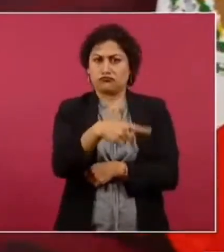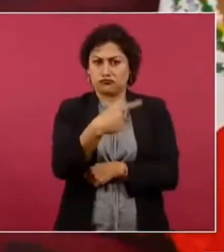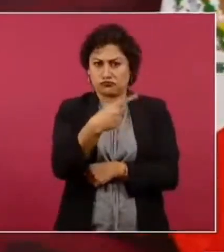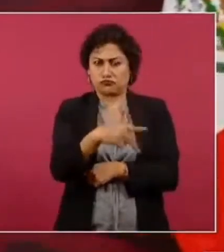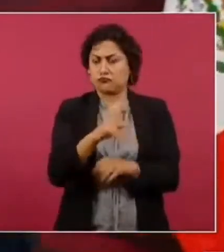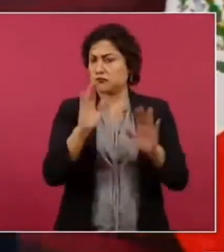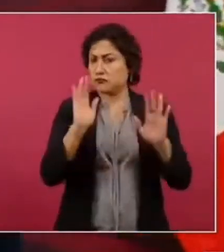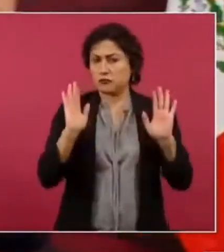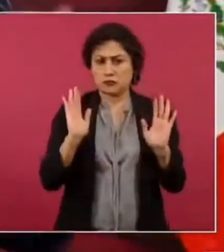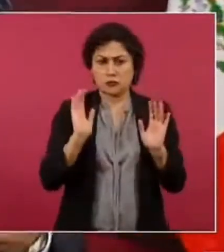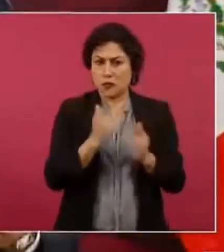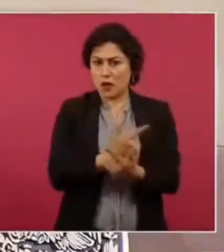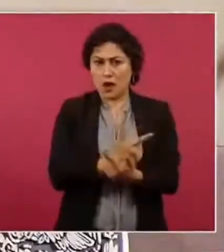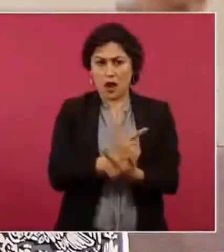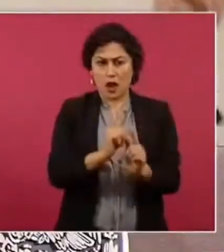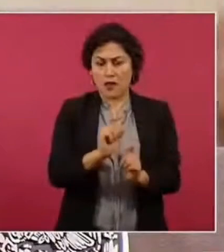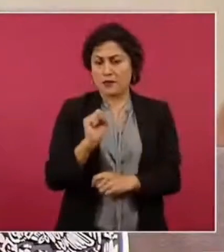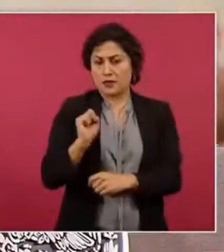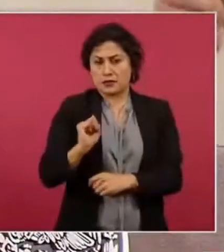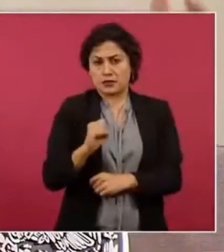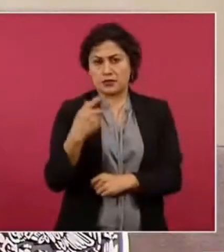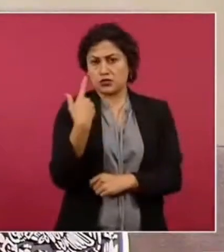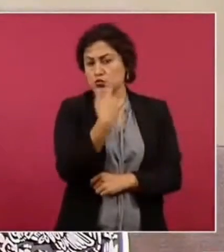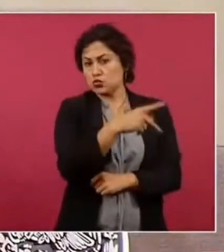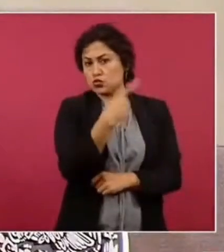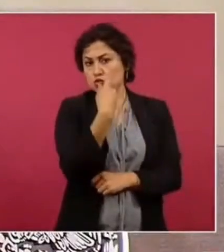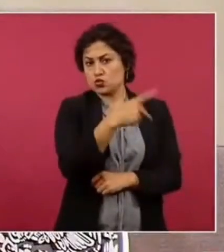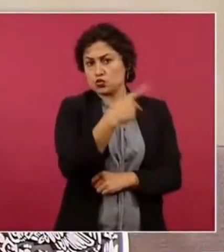porque él representa